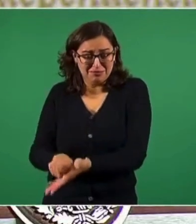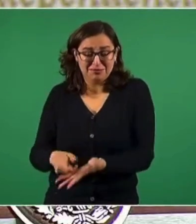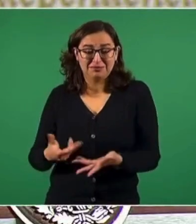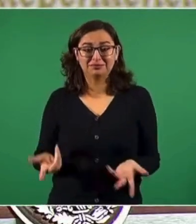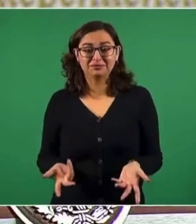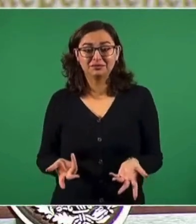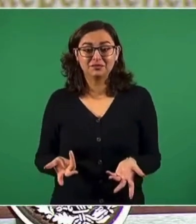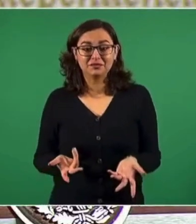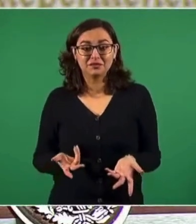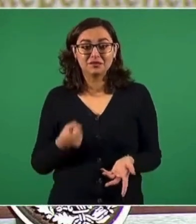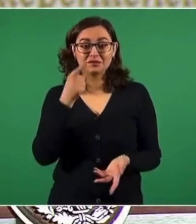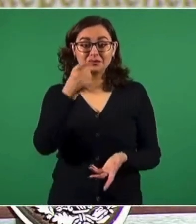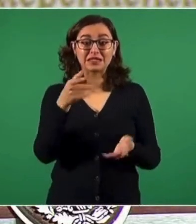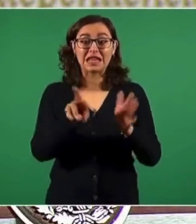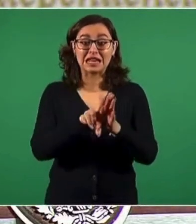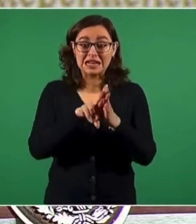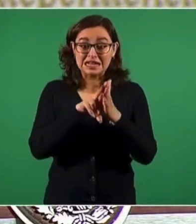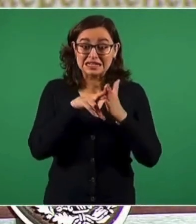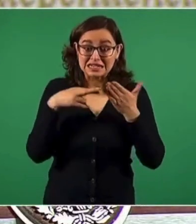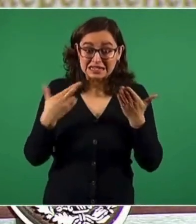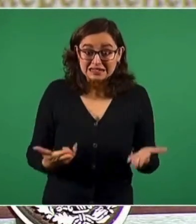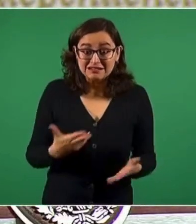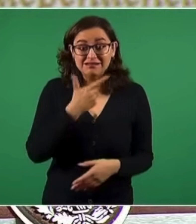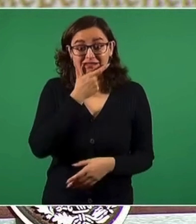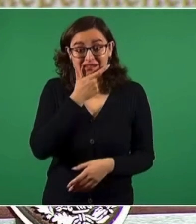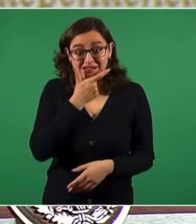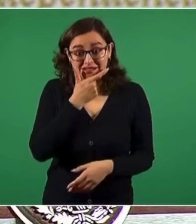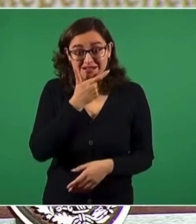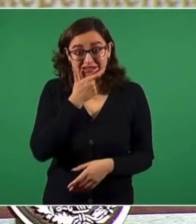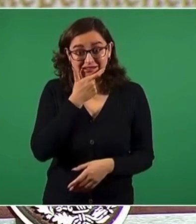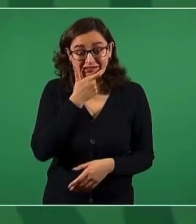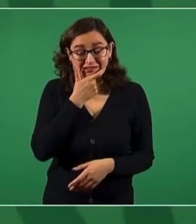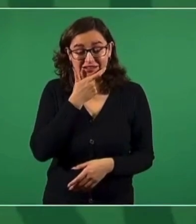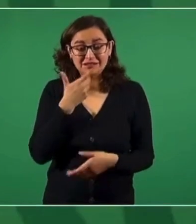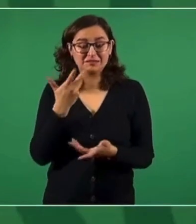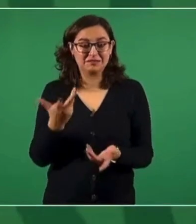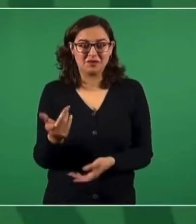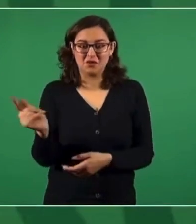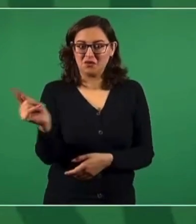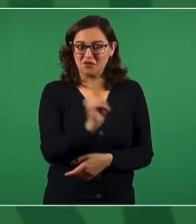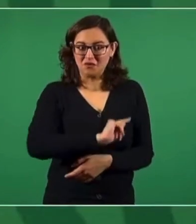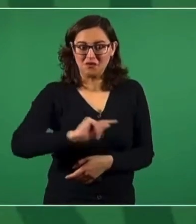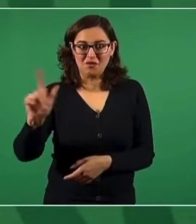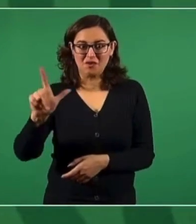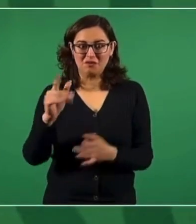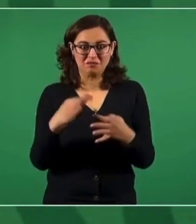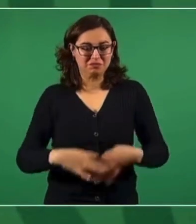hablando de una revista supuestamente muy famosa, importante en el mundo,